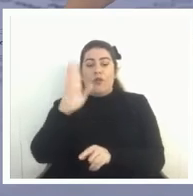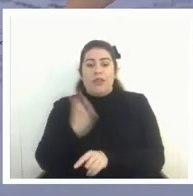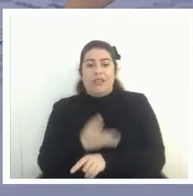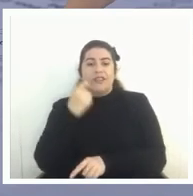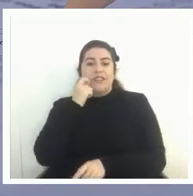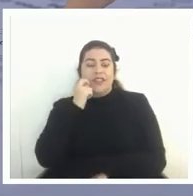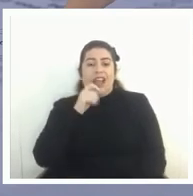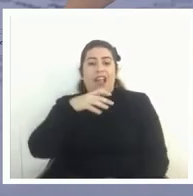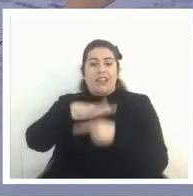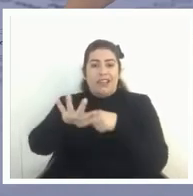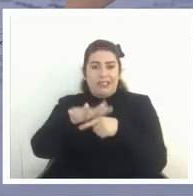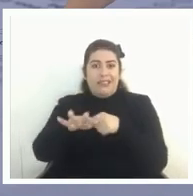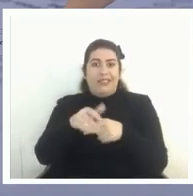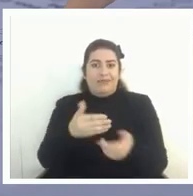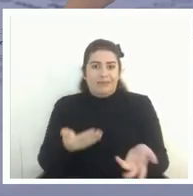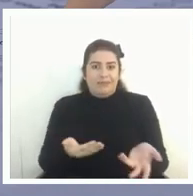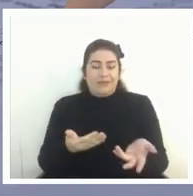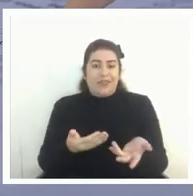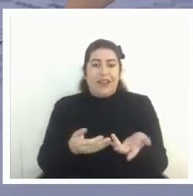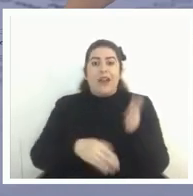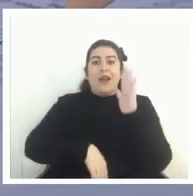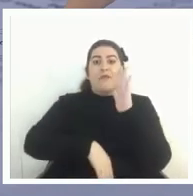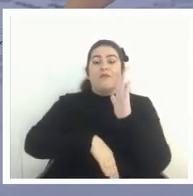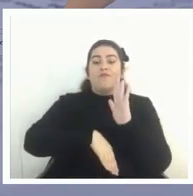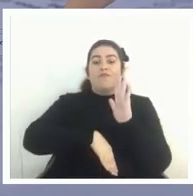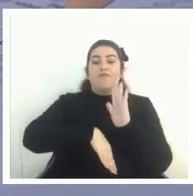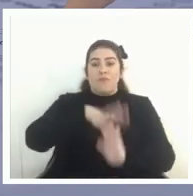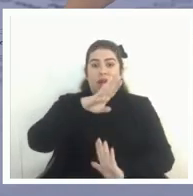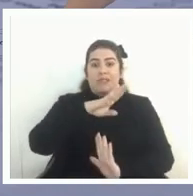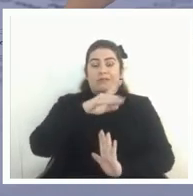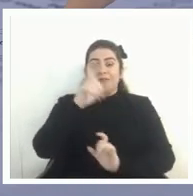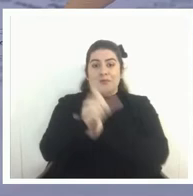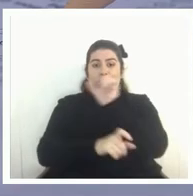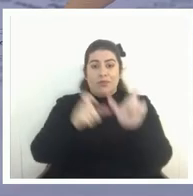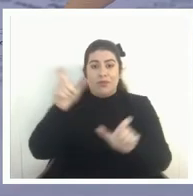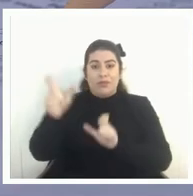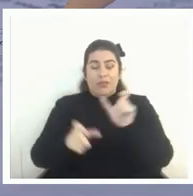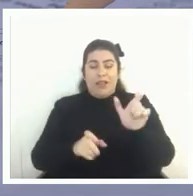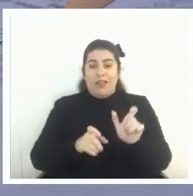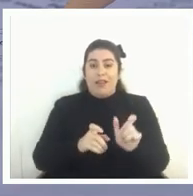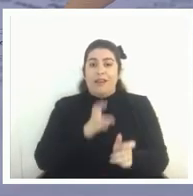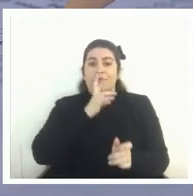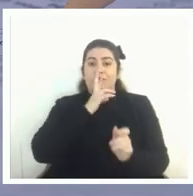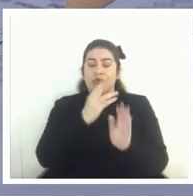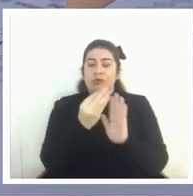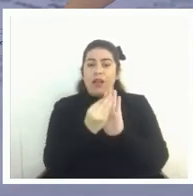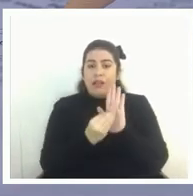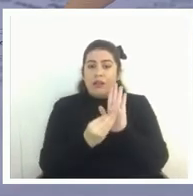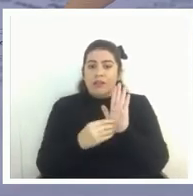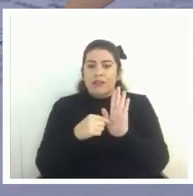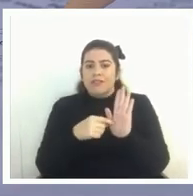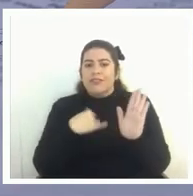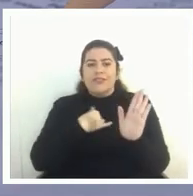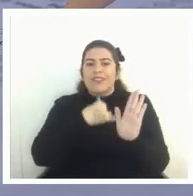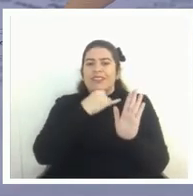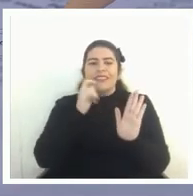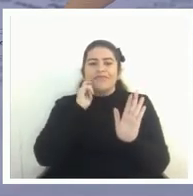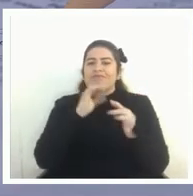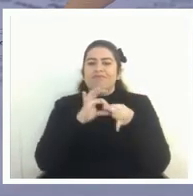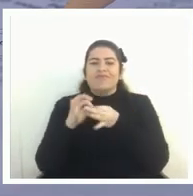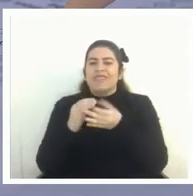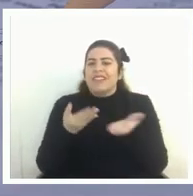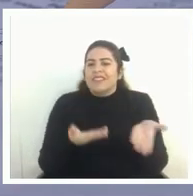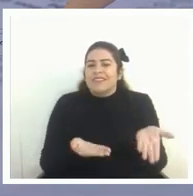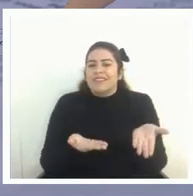prueba que gran parte de los resultados que entregamos en realidad no sabíamos lo que significaba porque no se